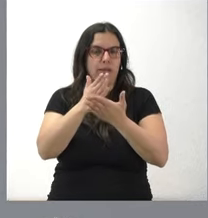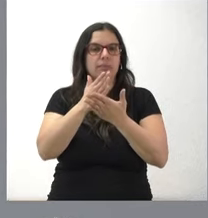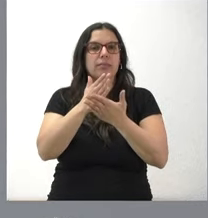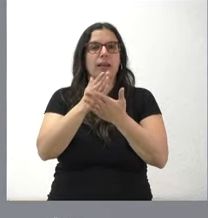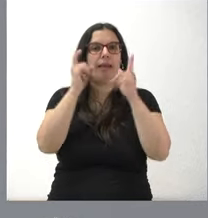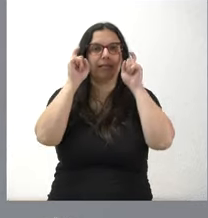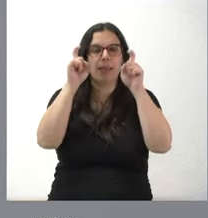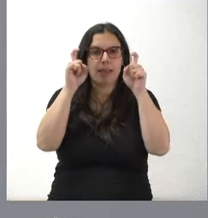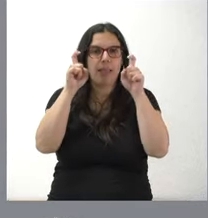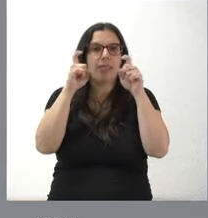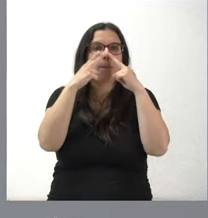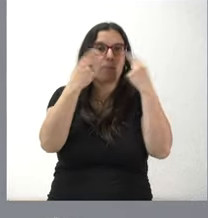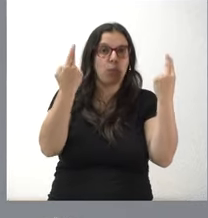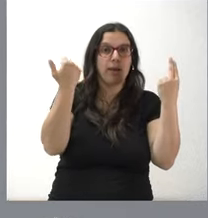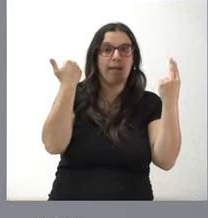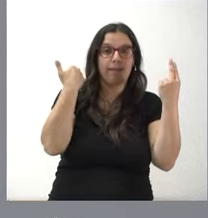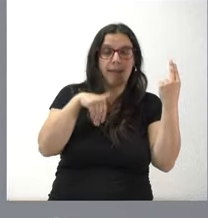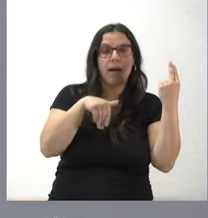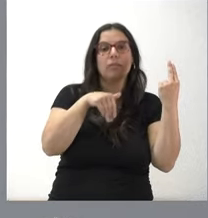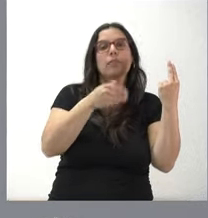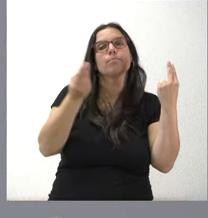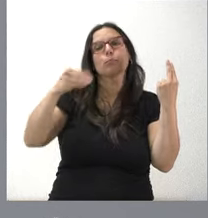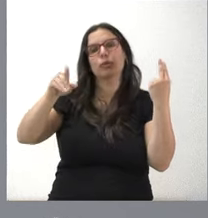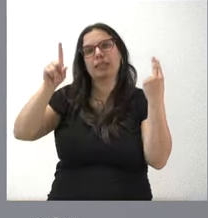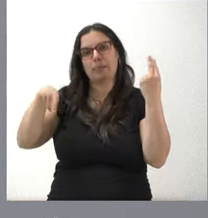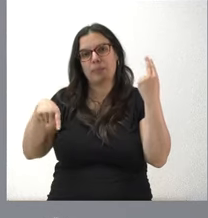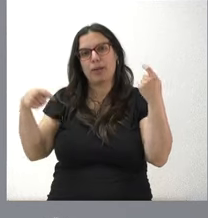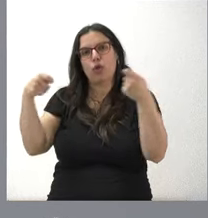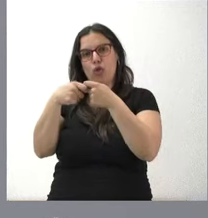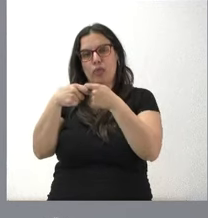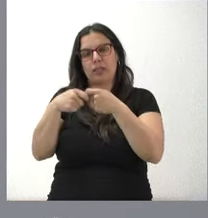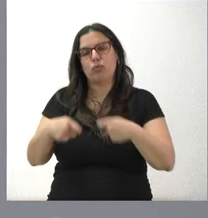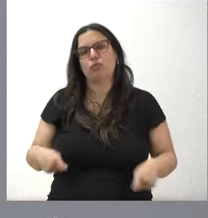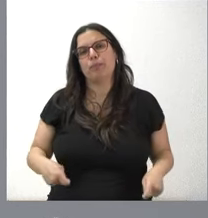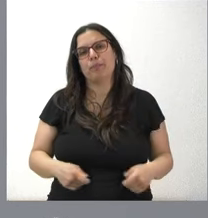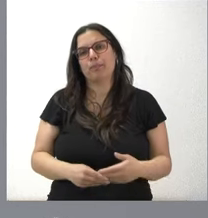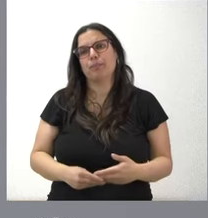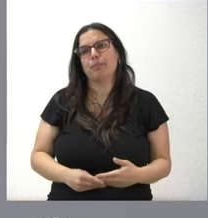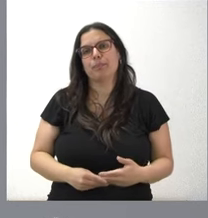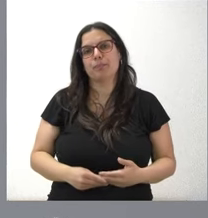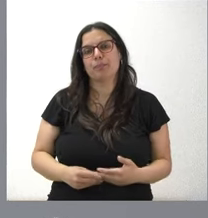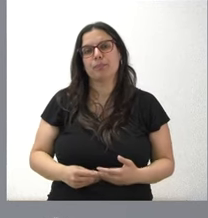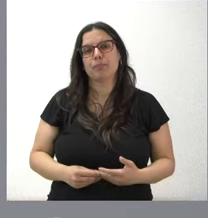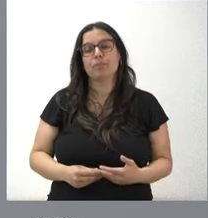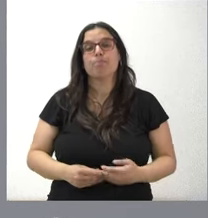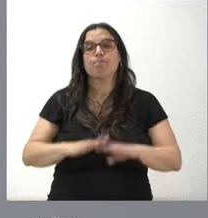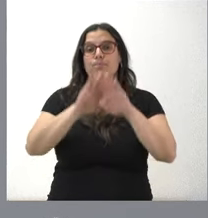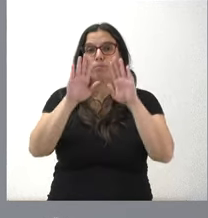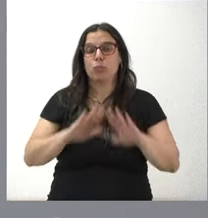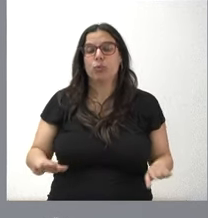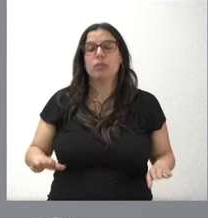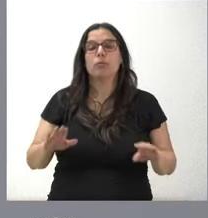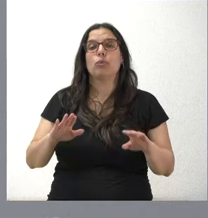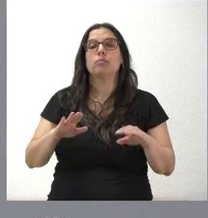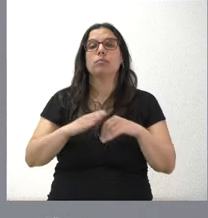enseñanza y centros públicos se extienden también a aquellos que son concertados por la financiación pública. Y, por último, un último